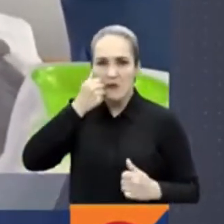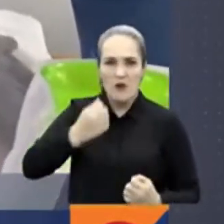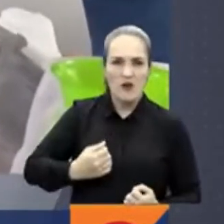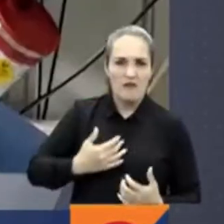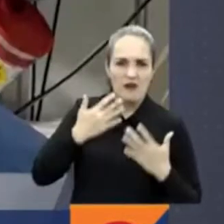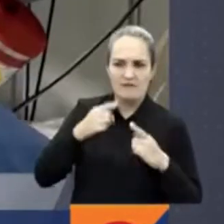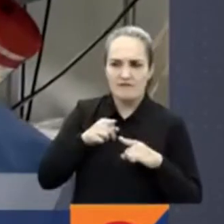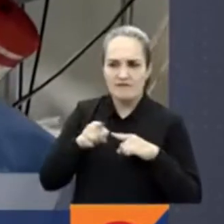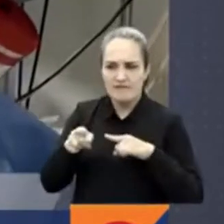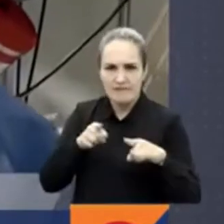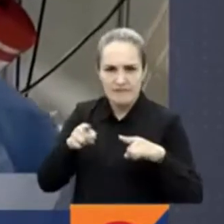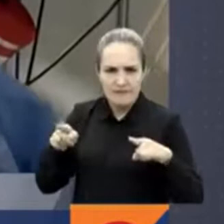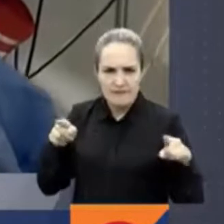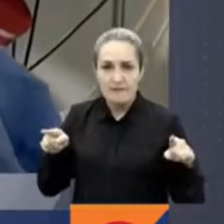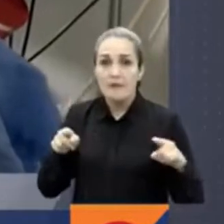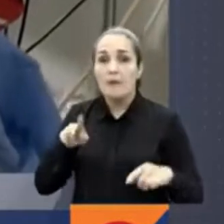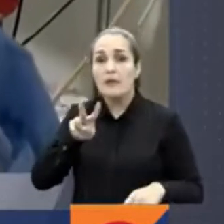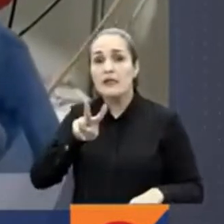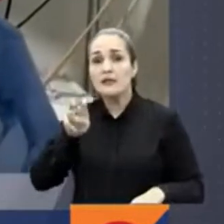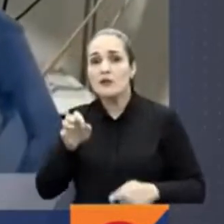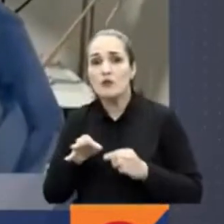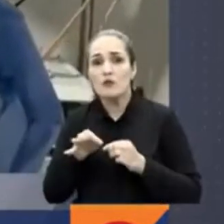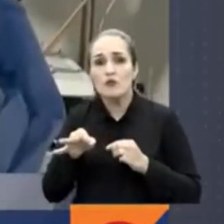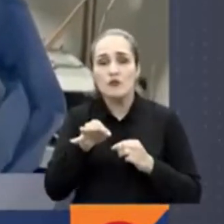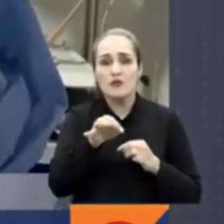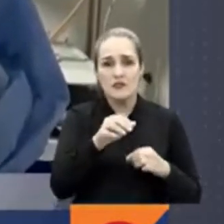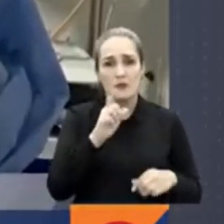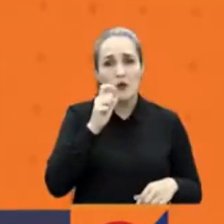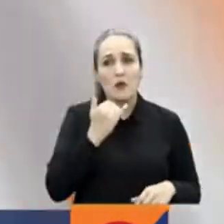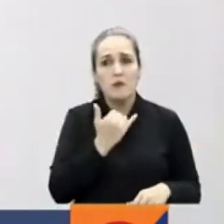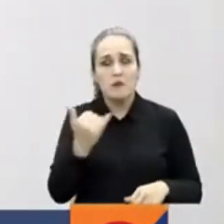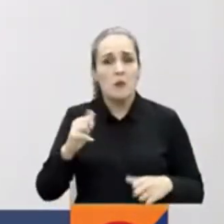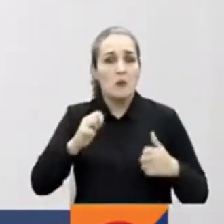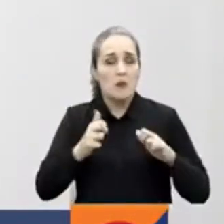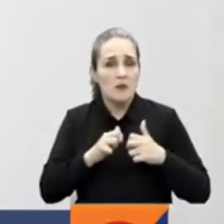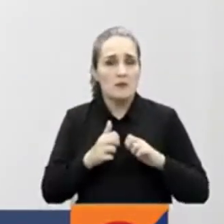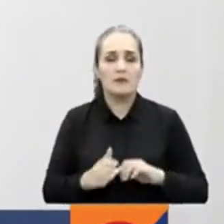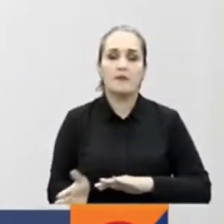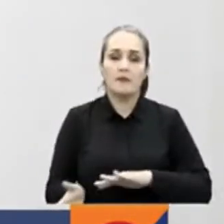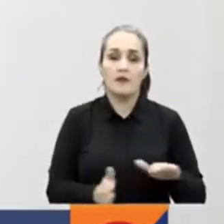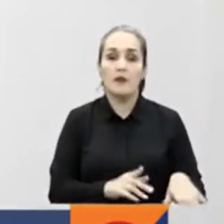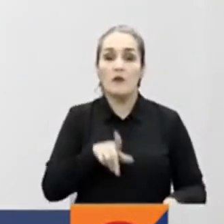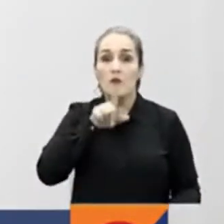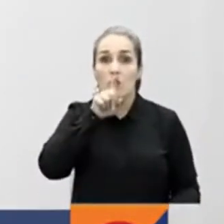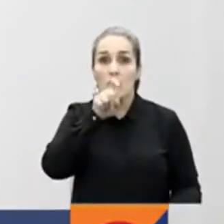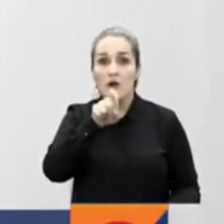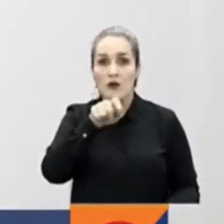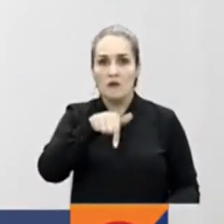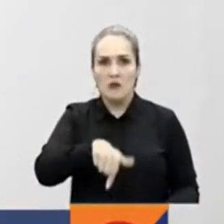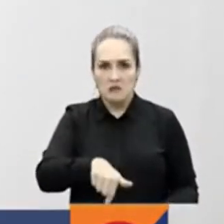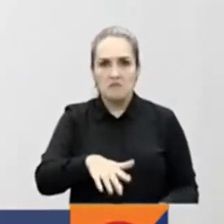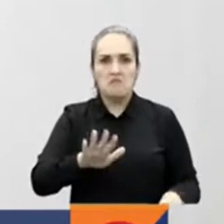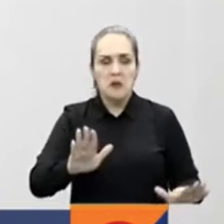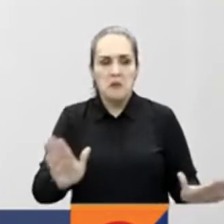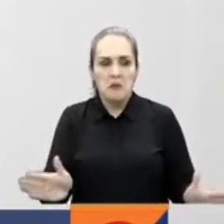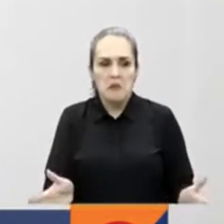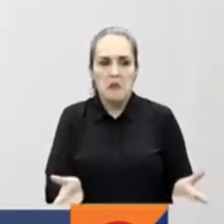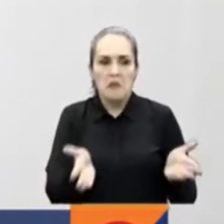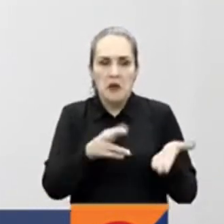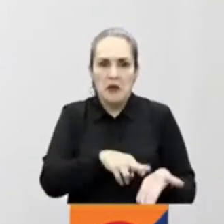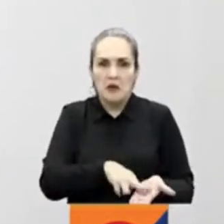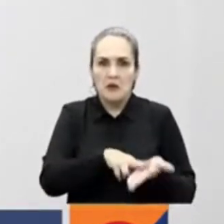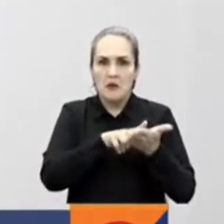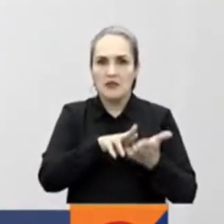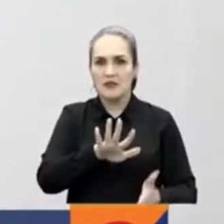agudas que se registran en los 27 municipios del departamento. En Bucaramanga, establecidas recuperación permanecen los